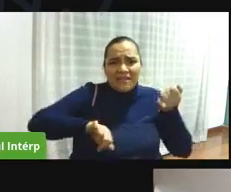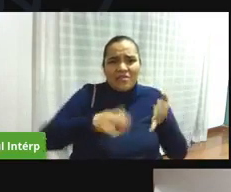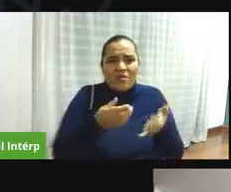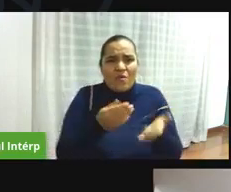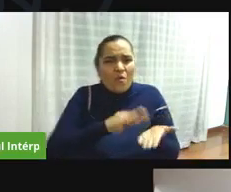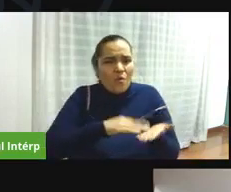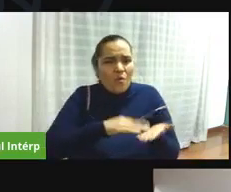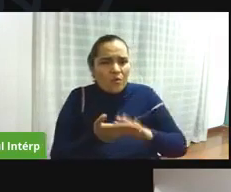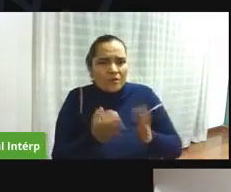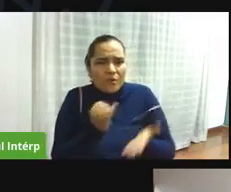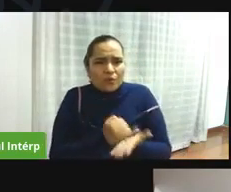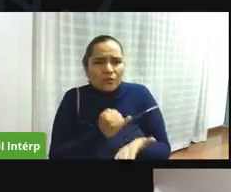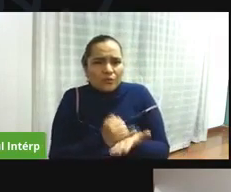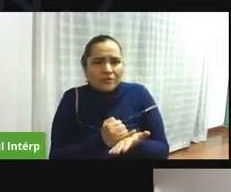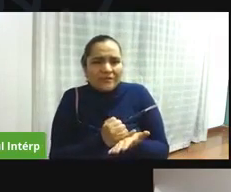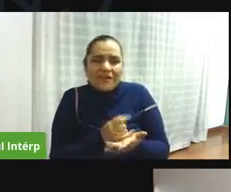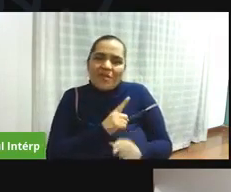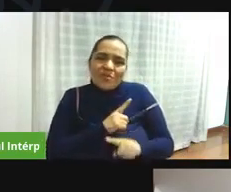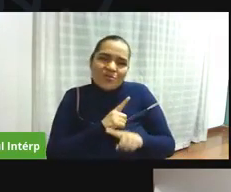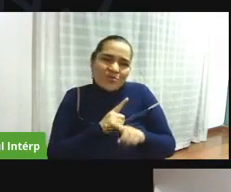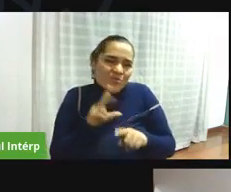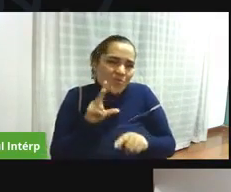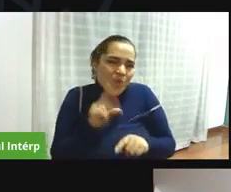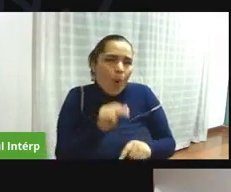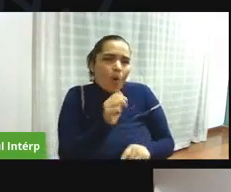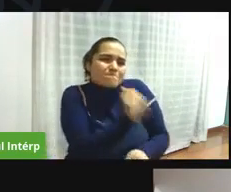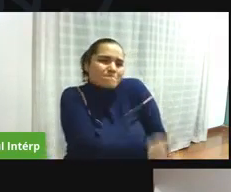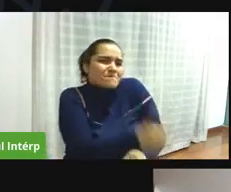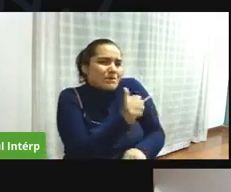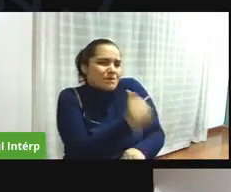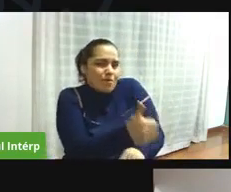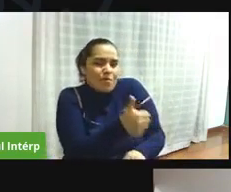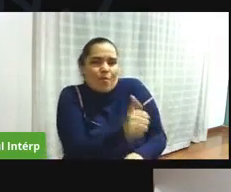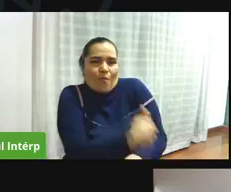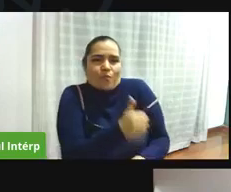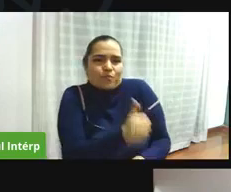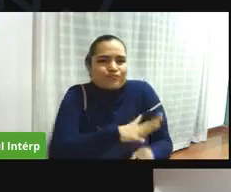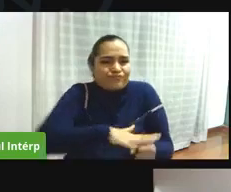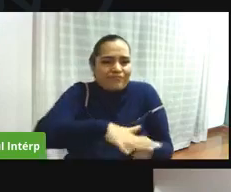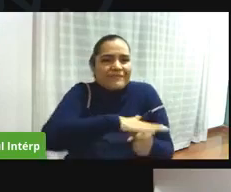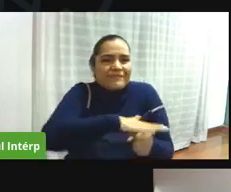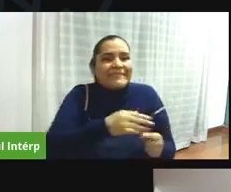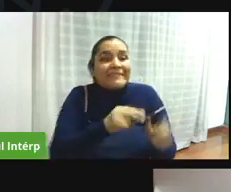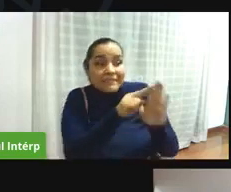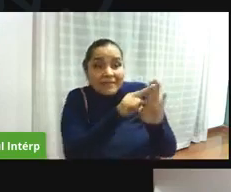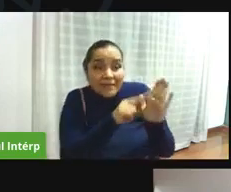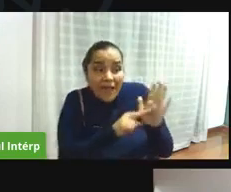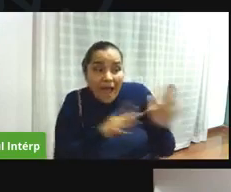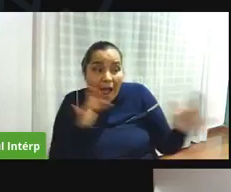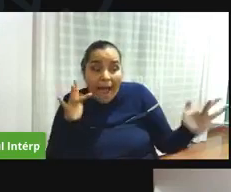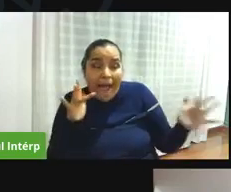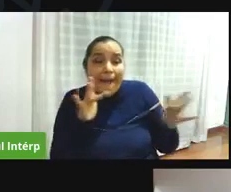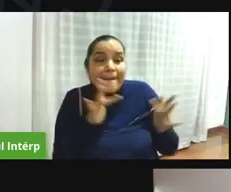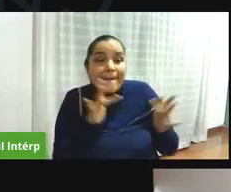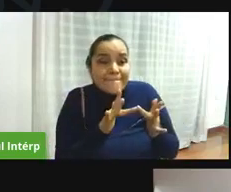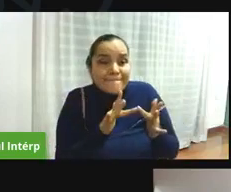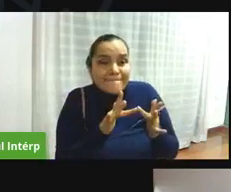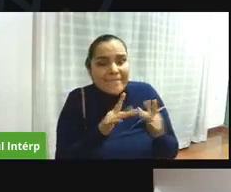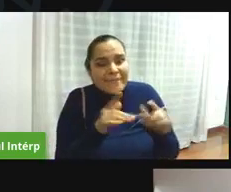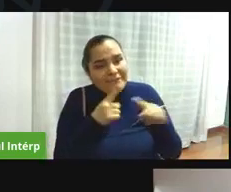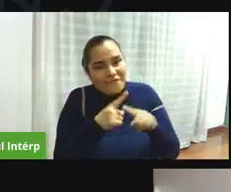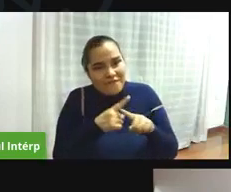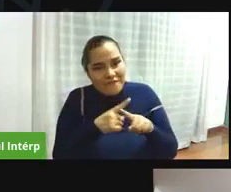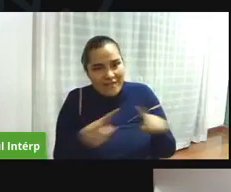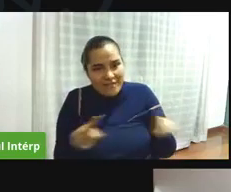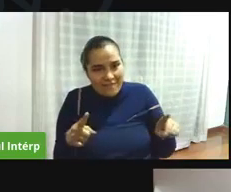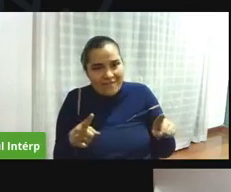ver la autonomía de la junta es una cosa cumplir la constitución y garantizar garantizar que los ciudadanos podamos elegir